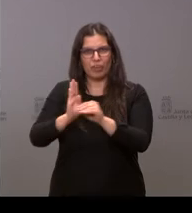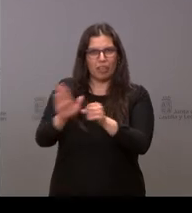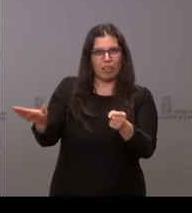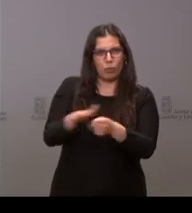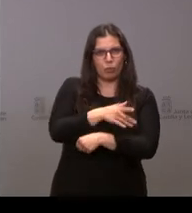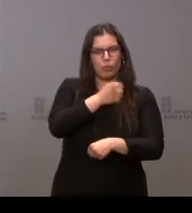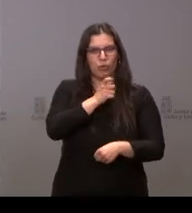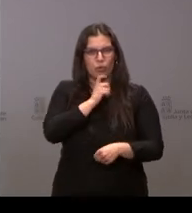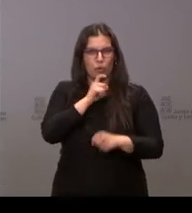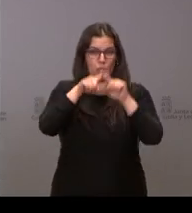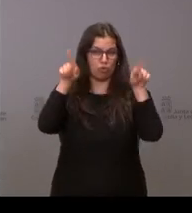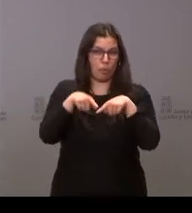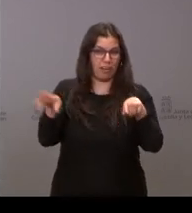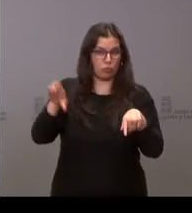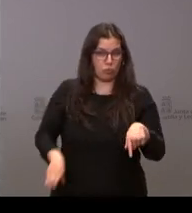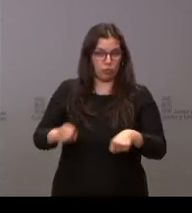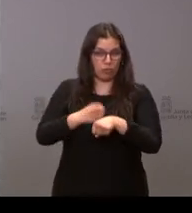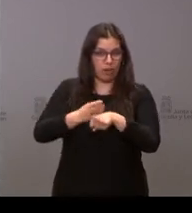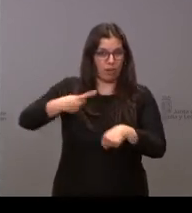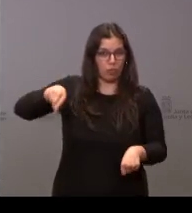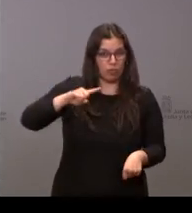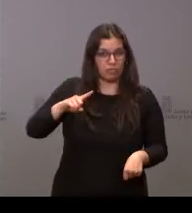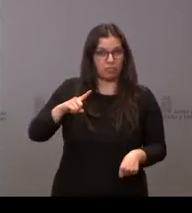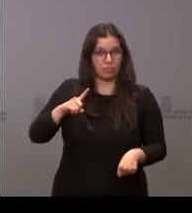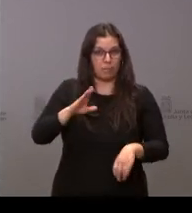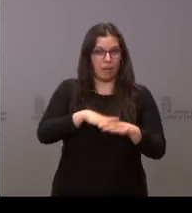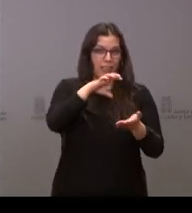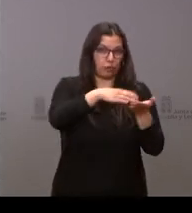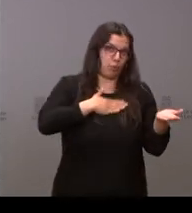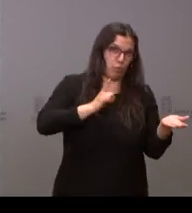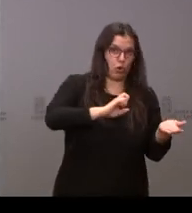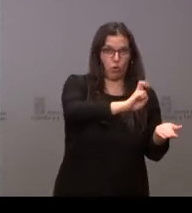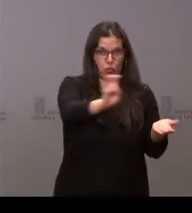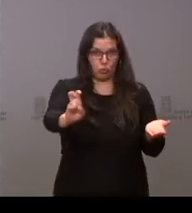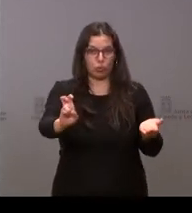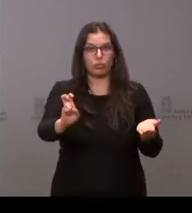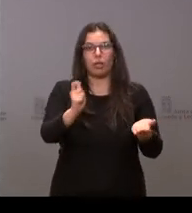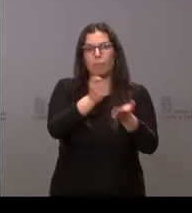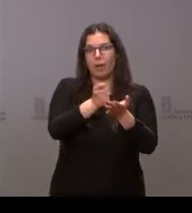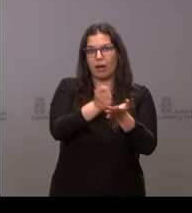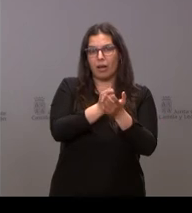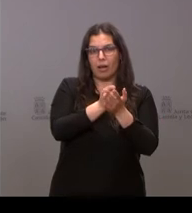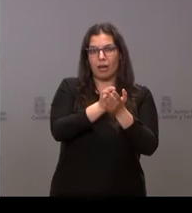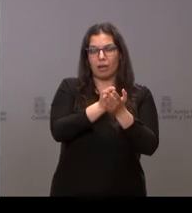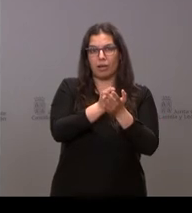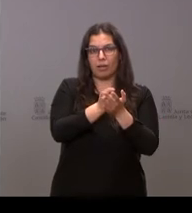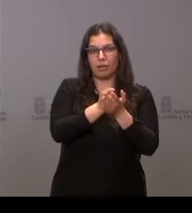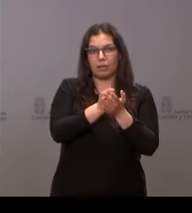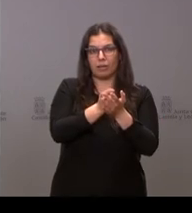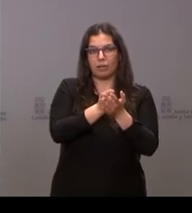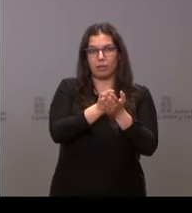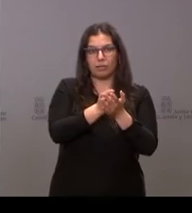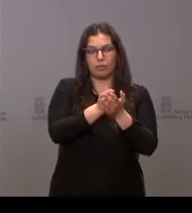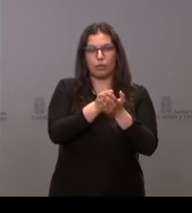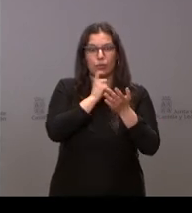esos salarios a esos trabajadores a los centros que no son propios y cómo se pagaría a la propia Junta los salarios de